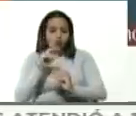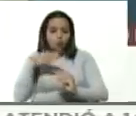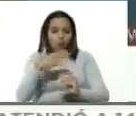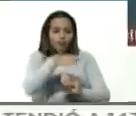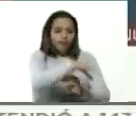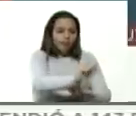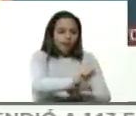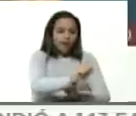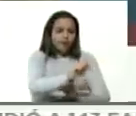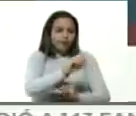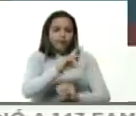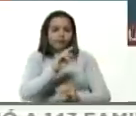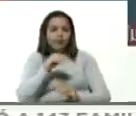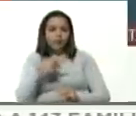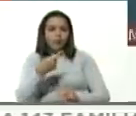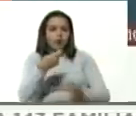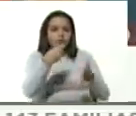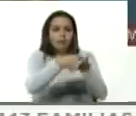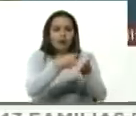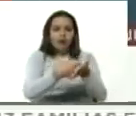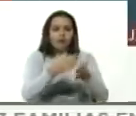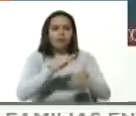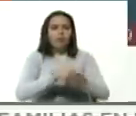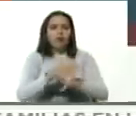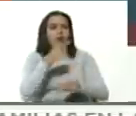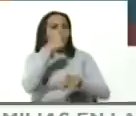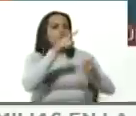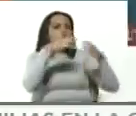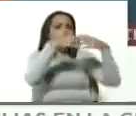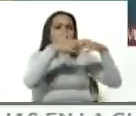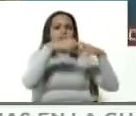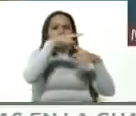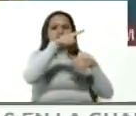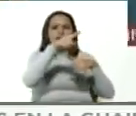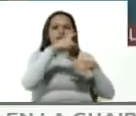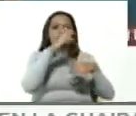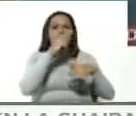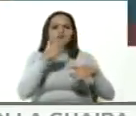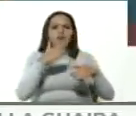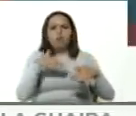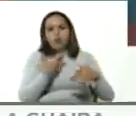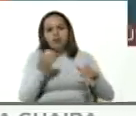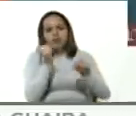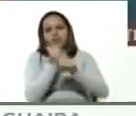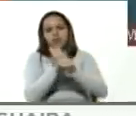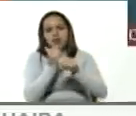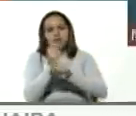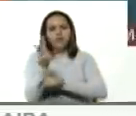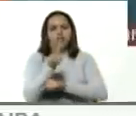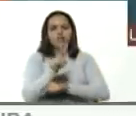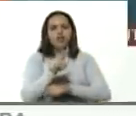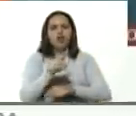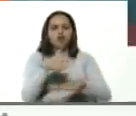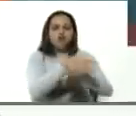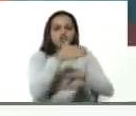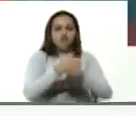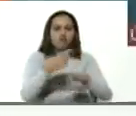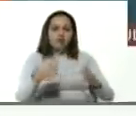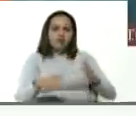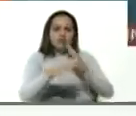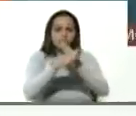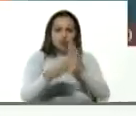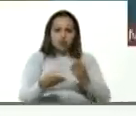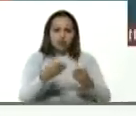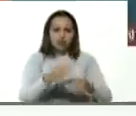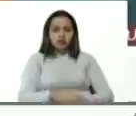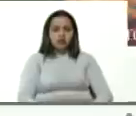importar porque ni la Philips ni la Siemens ni ninguna empresa va a trabajar a Venezuela y a exportar